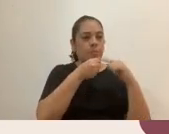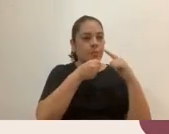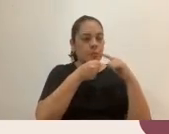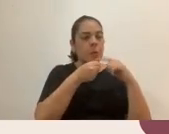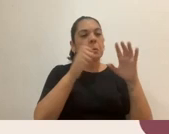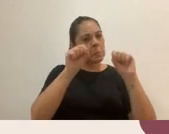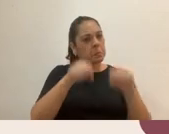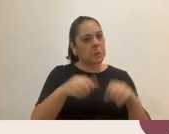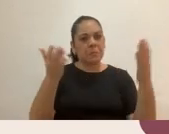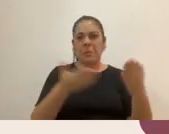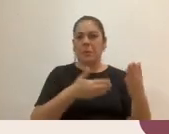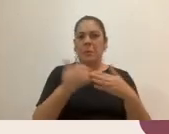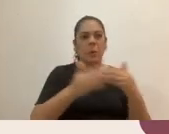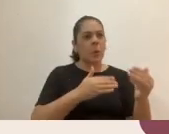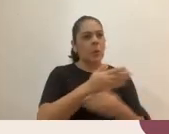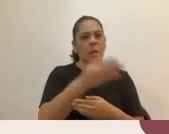bienvenido a cualquier comentario.